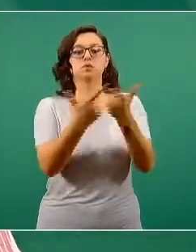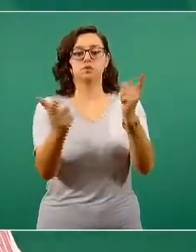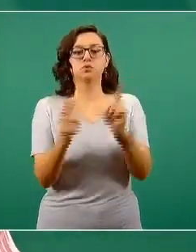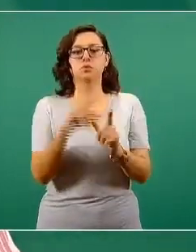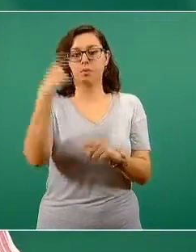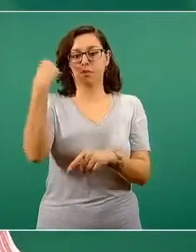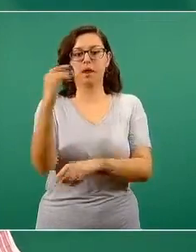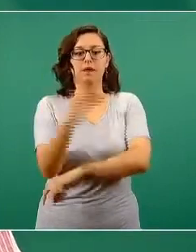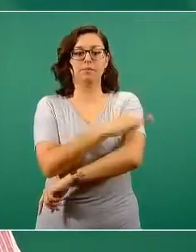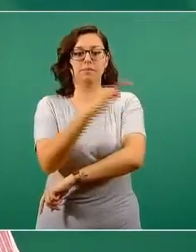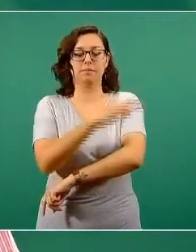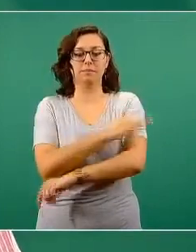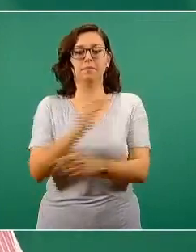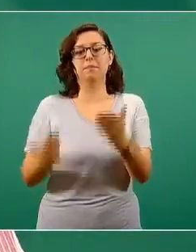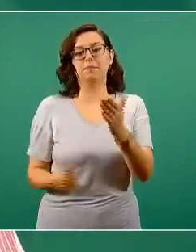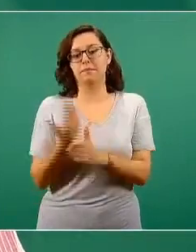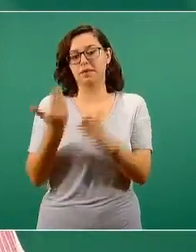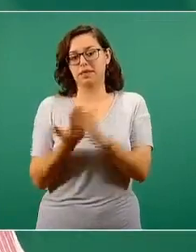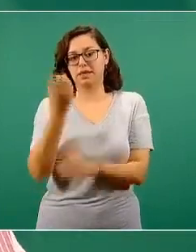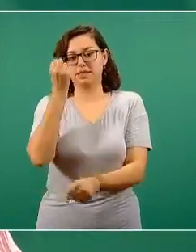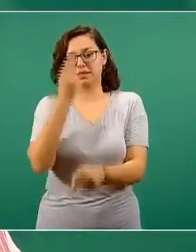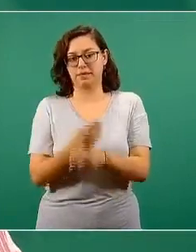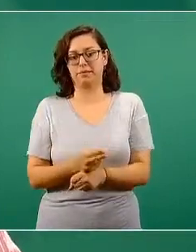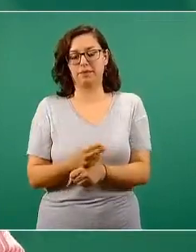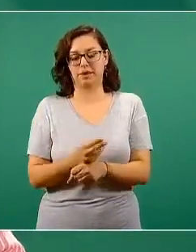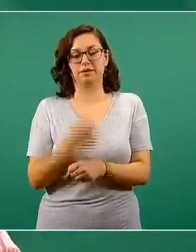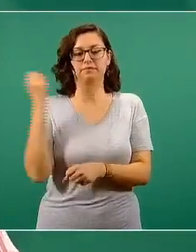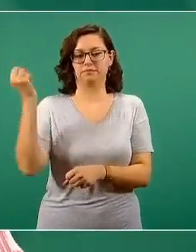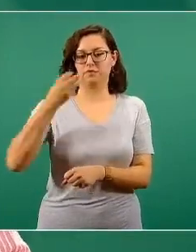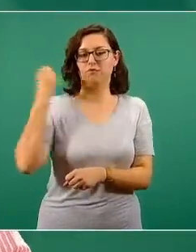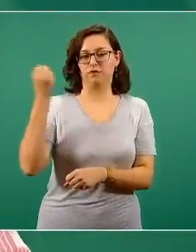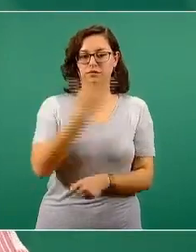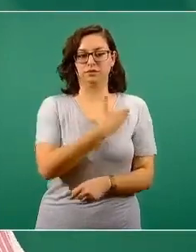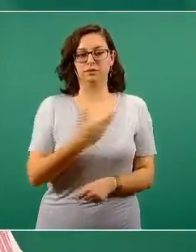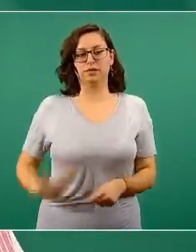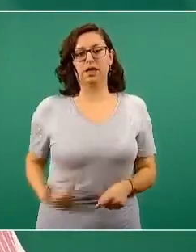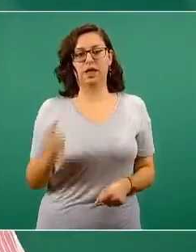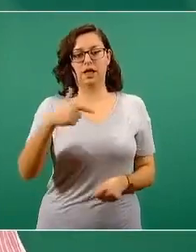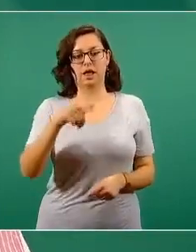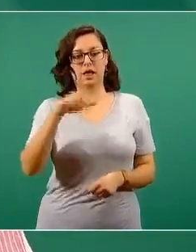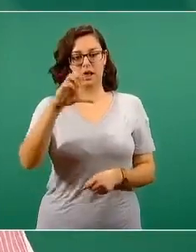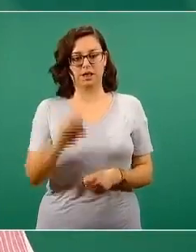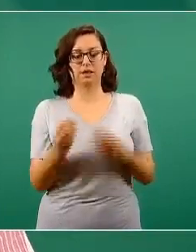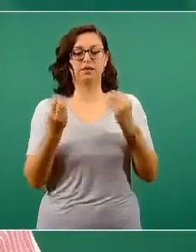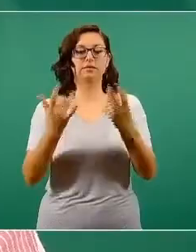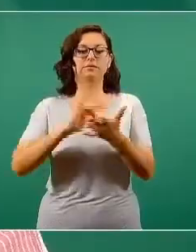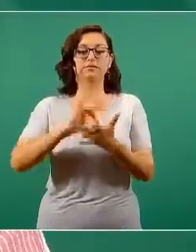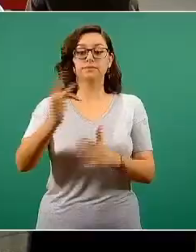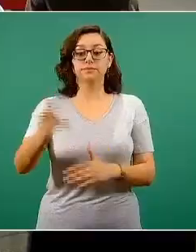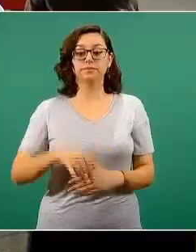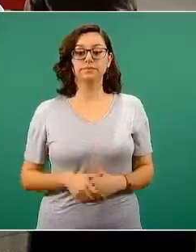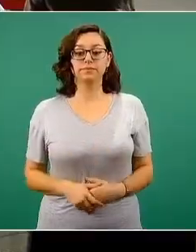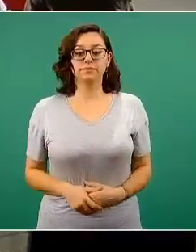vacunar no se pierda el pulso de la salud mañana en la conferencia matutina del presidente López Obrador muchas gracias